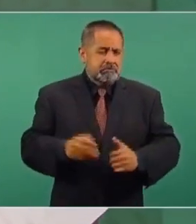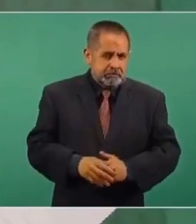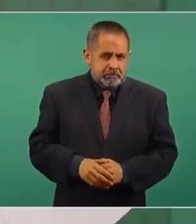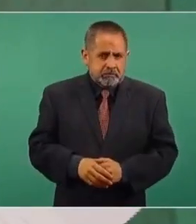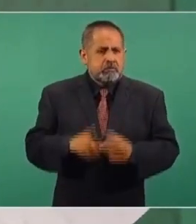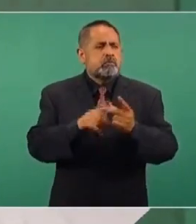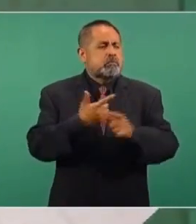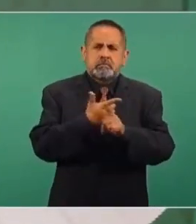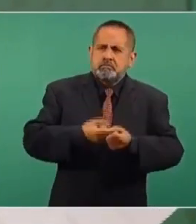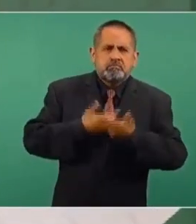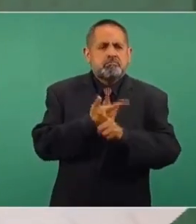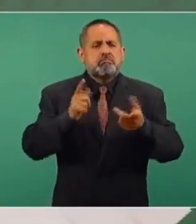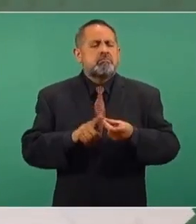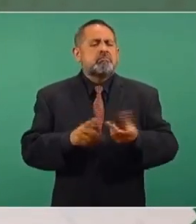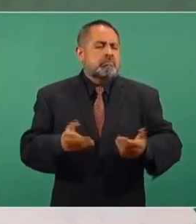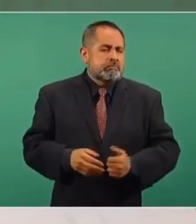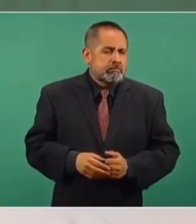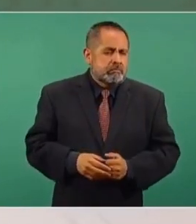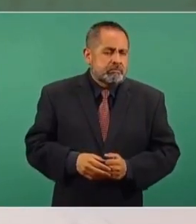¿Dónde está la libertad?